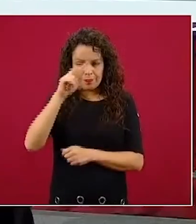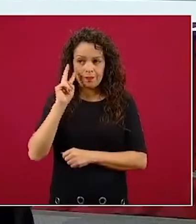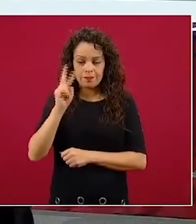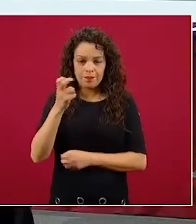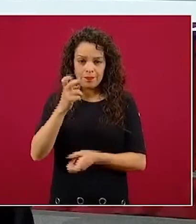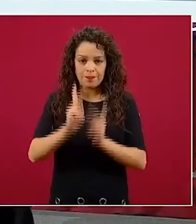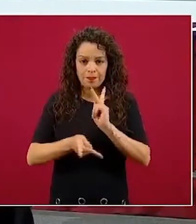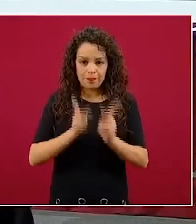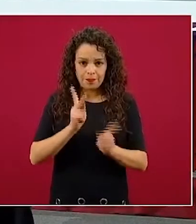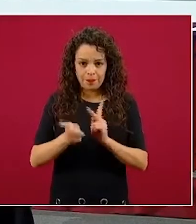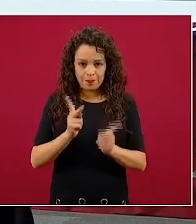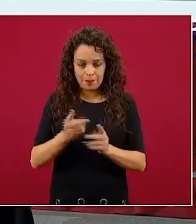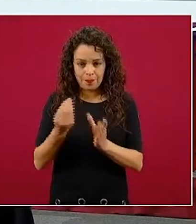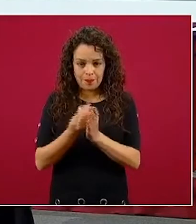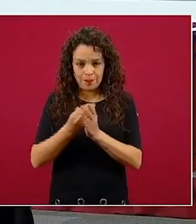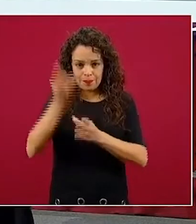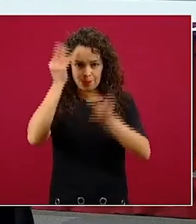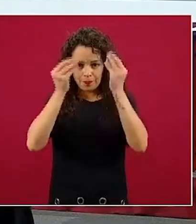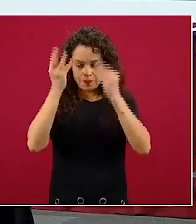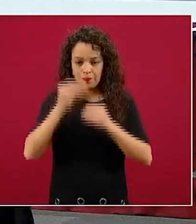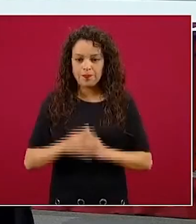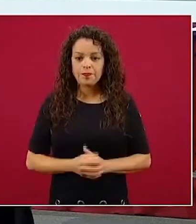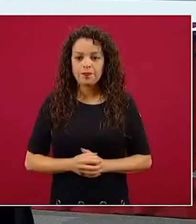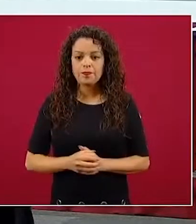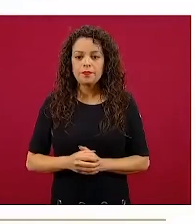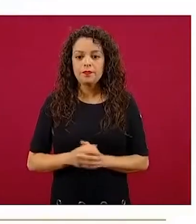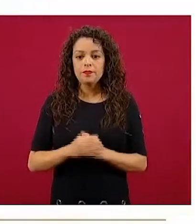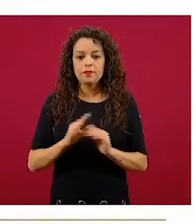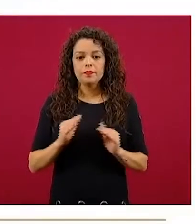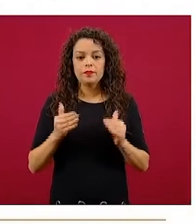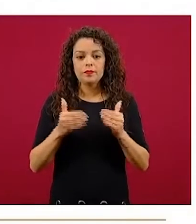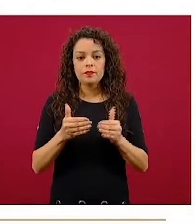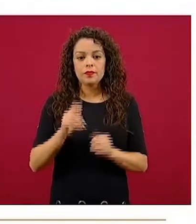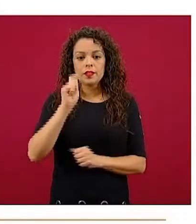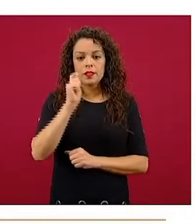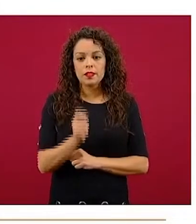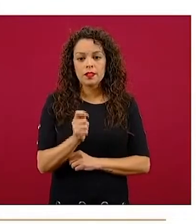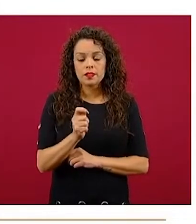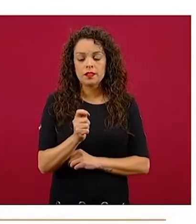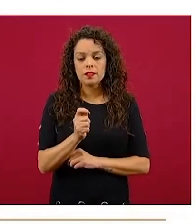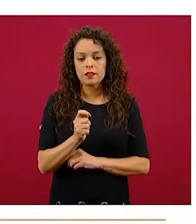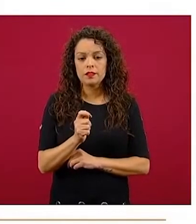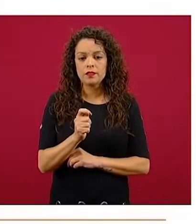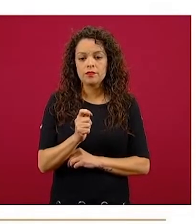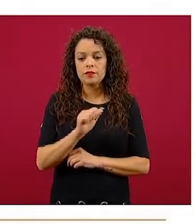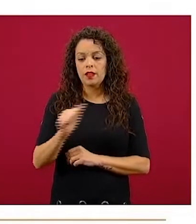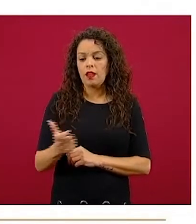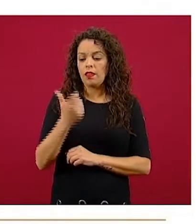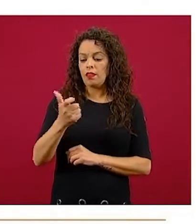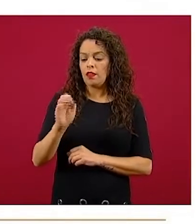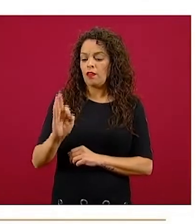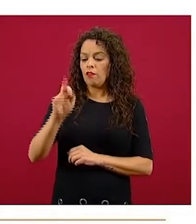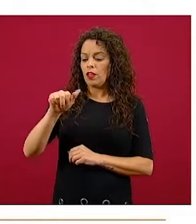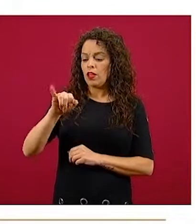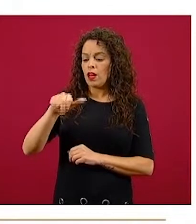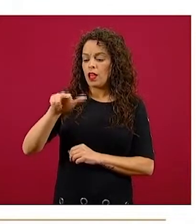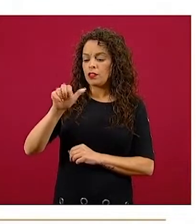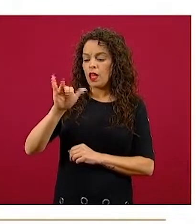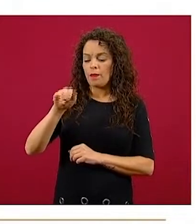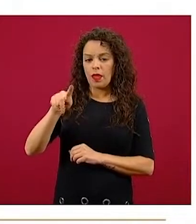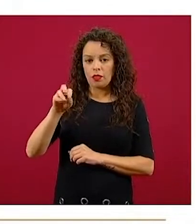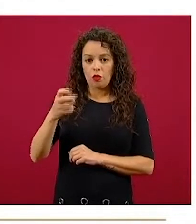En la parte de Hacienda, específicamente vamos a abordar el tema de financiamiento, solo que hoy rapidísimo sobre esta